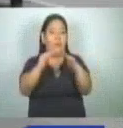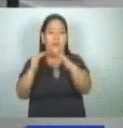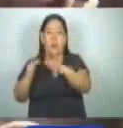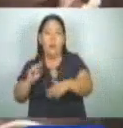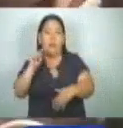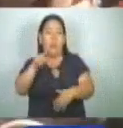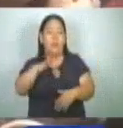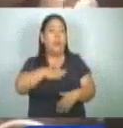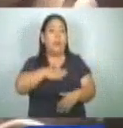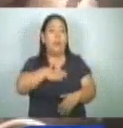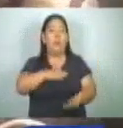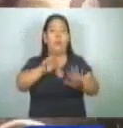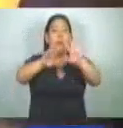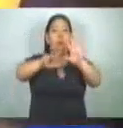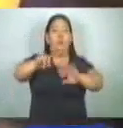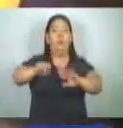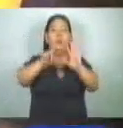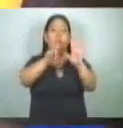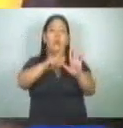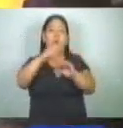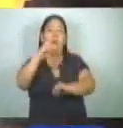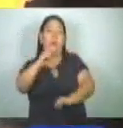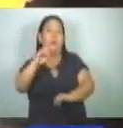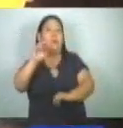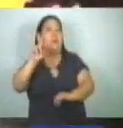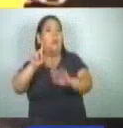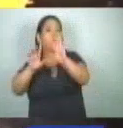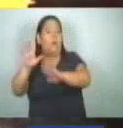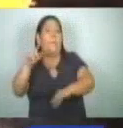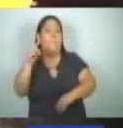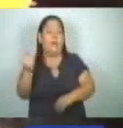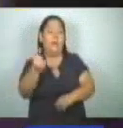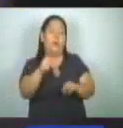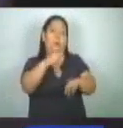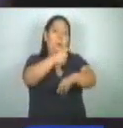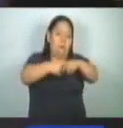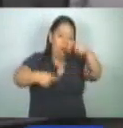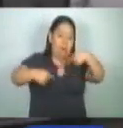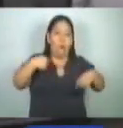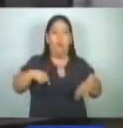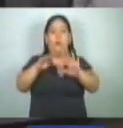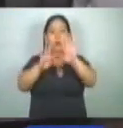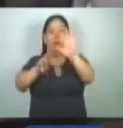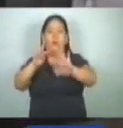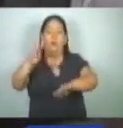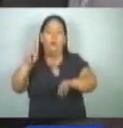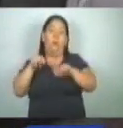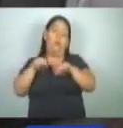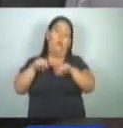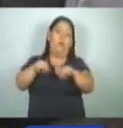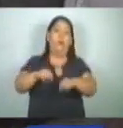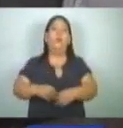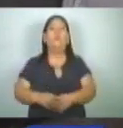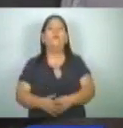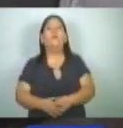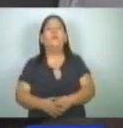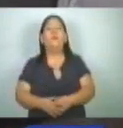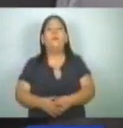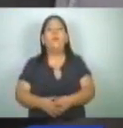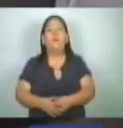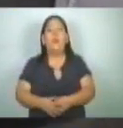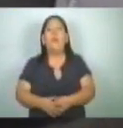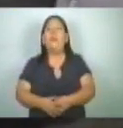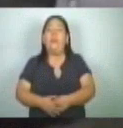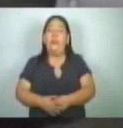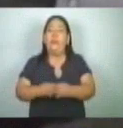dejado 8 mil 665 lesionados y 971 fallecidos. Tenemos un leve